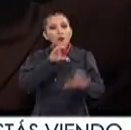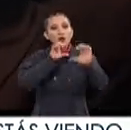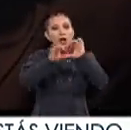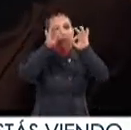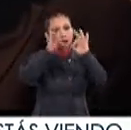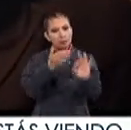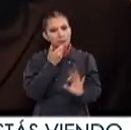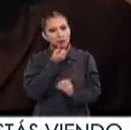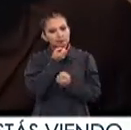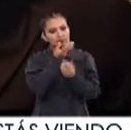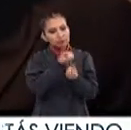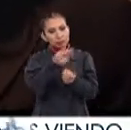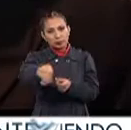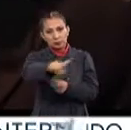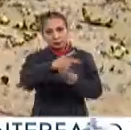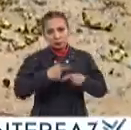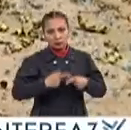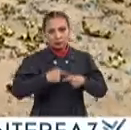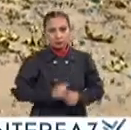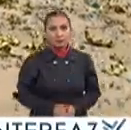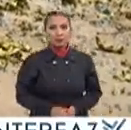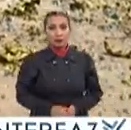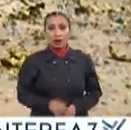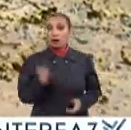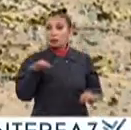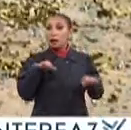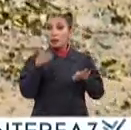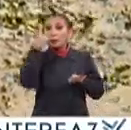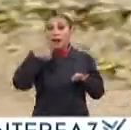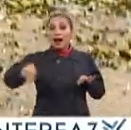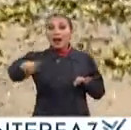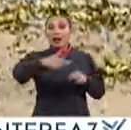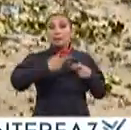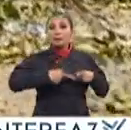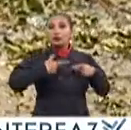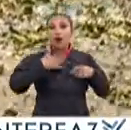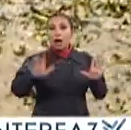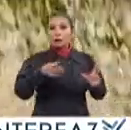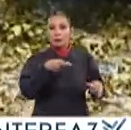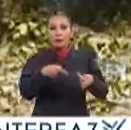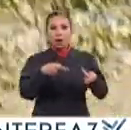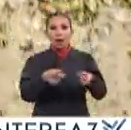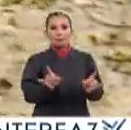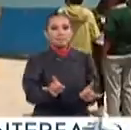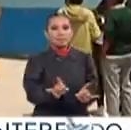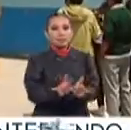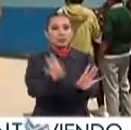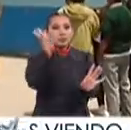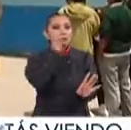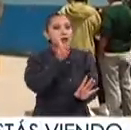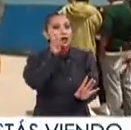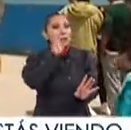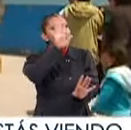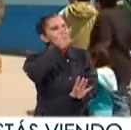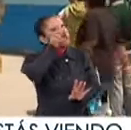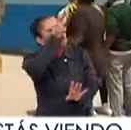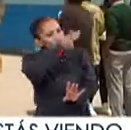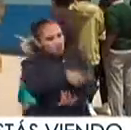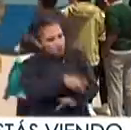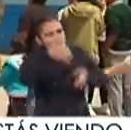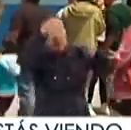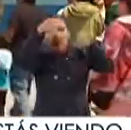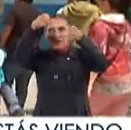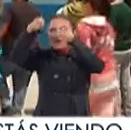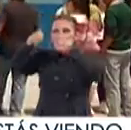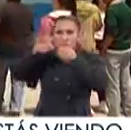comunicación efectiva para la sociedad La tarea para la sociedad es estar preparada Verificar las condiciones de las